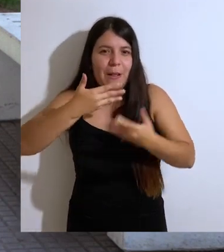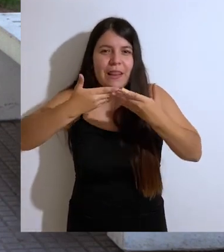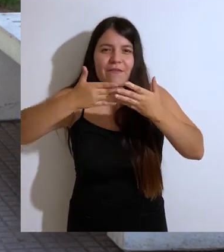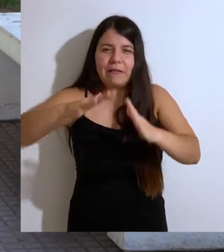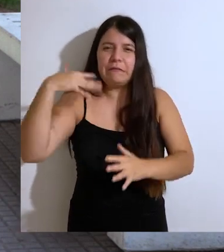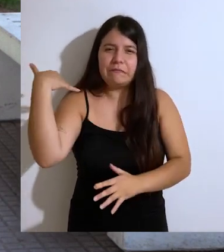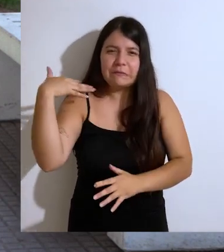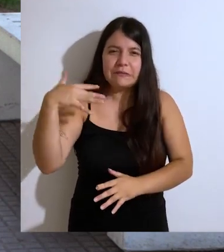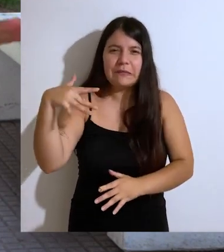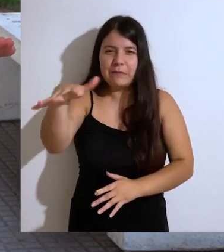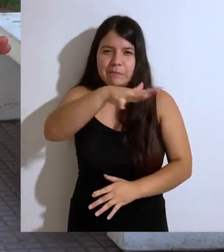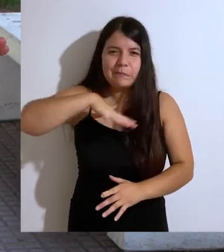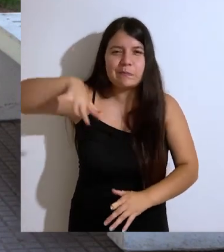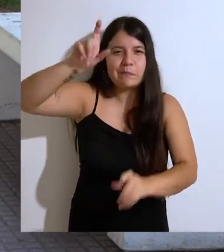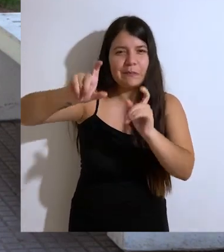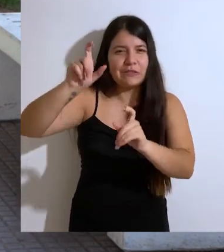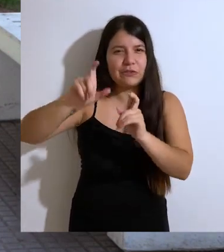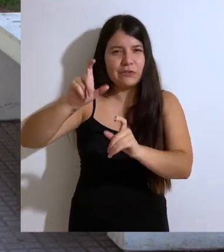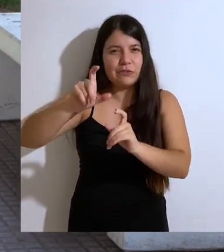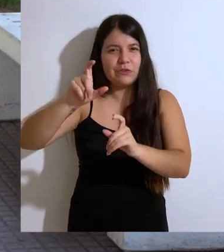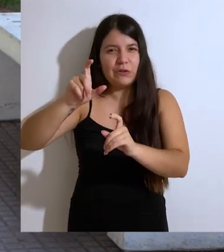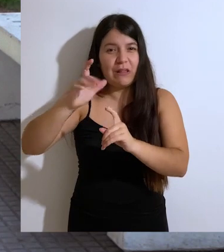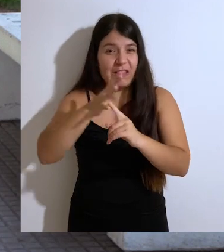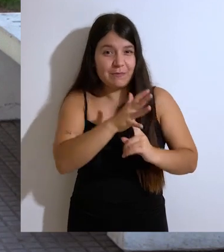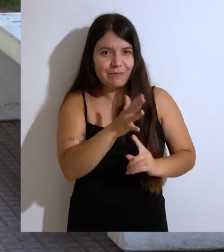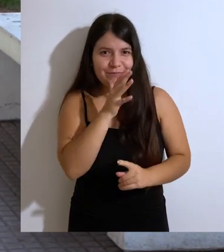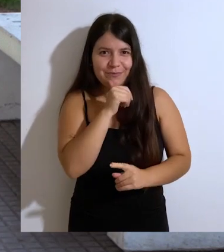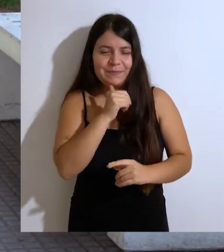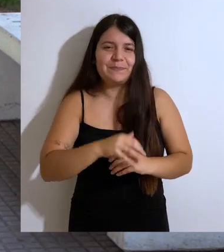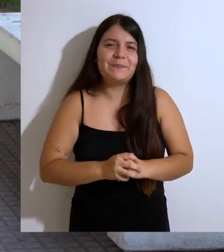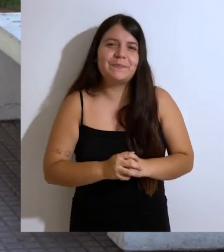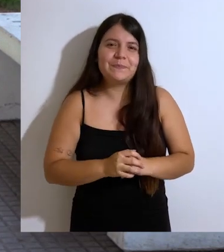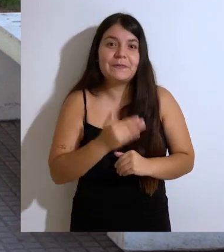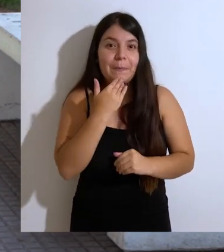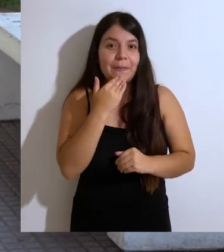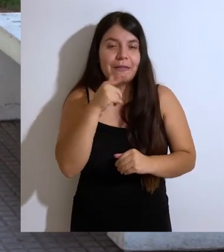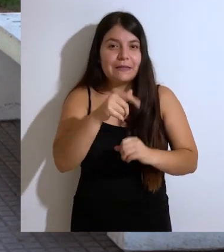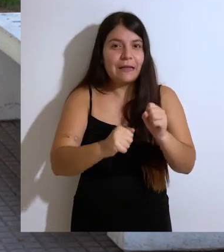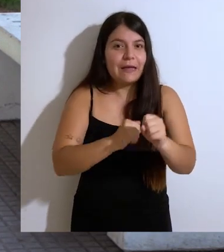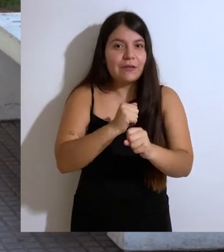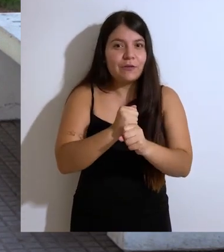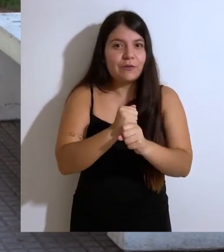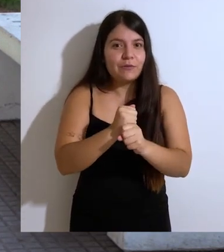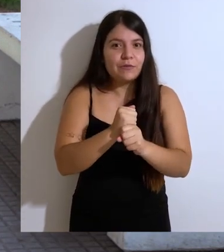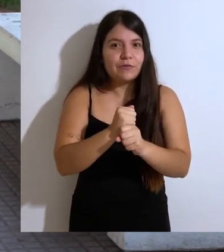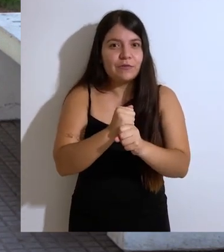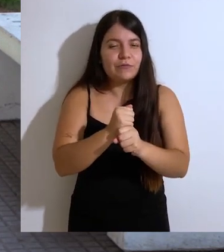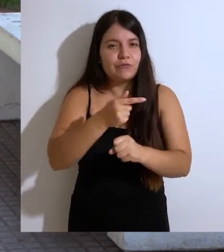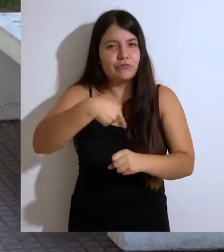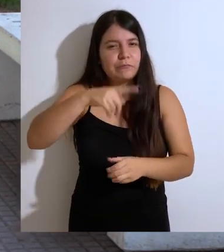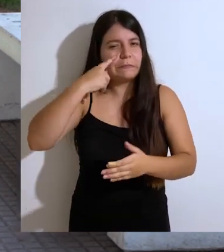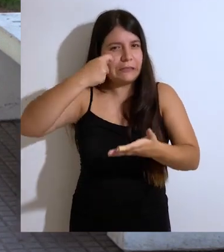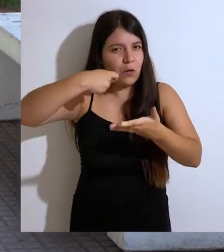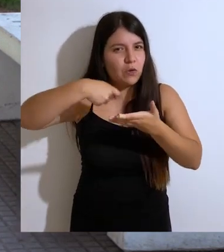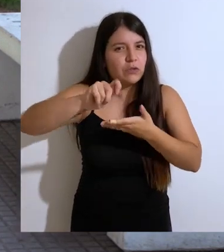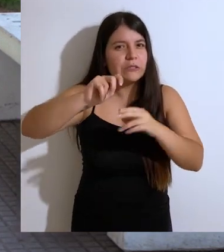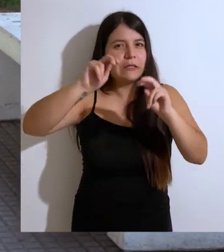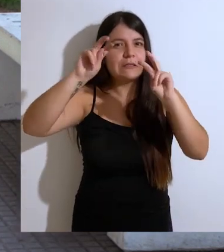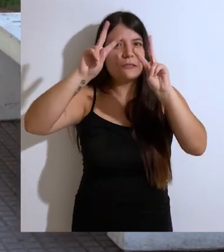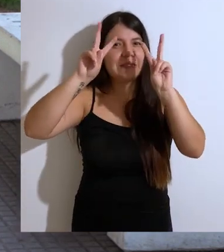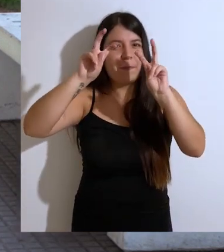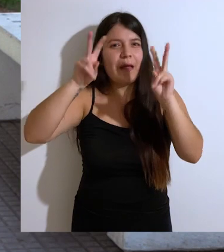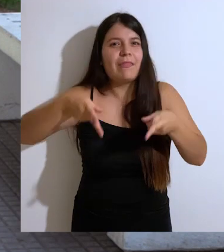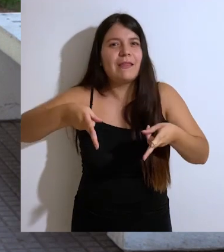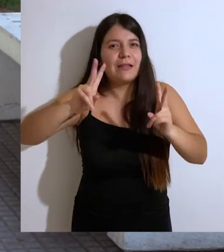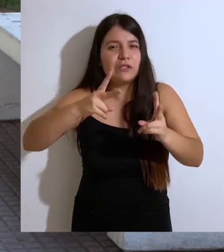fundamentales para todas las personas sin ningún tipo de distinción. También será un año en que vamos a reconocer los